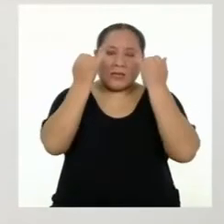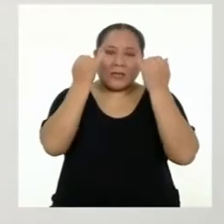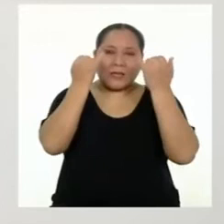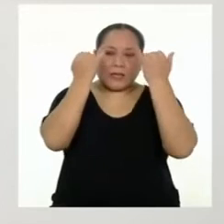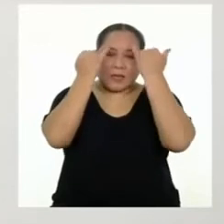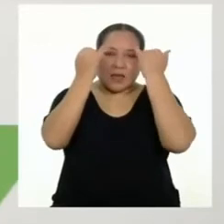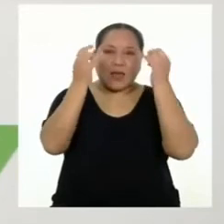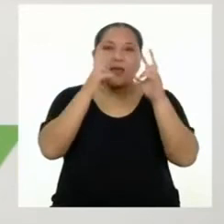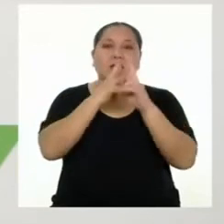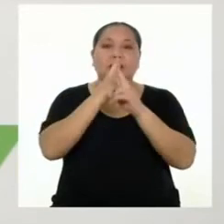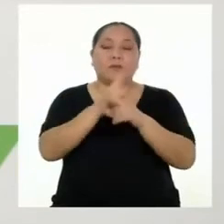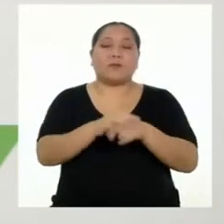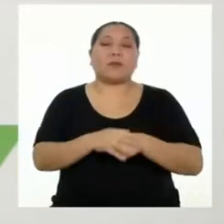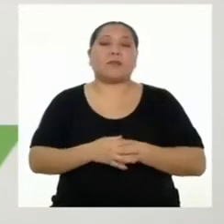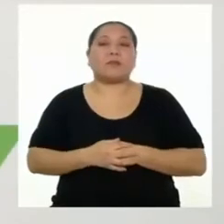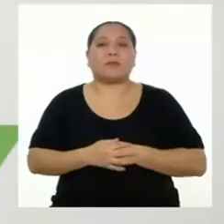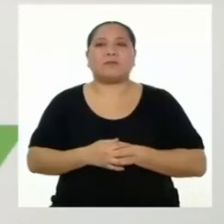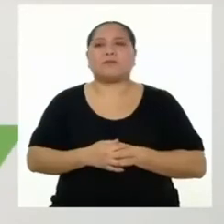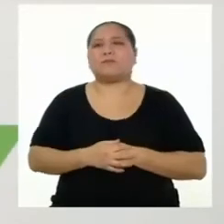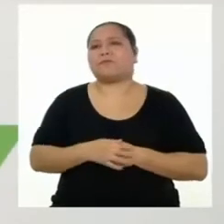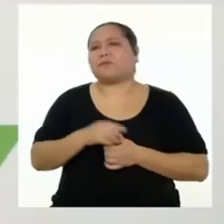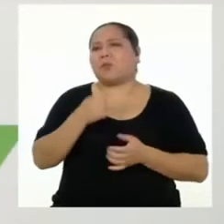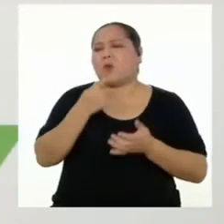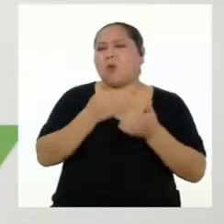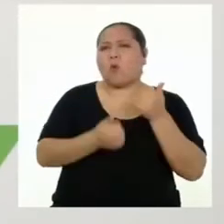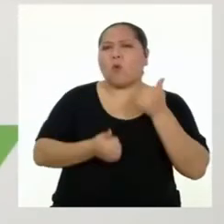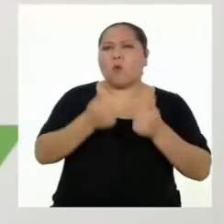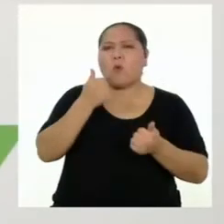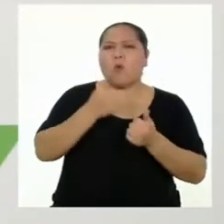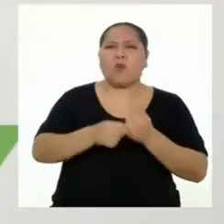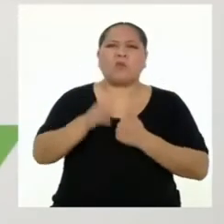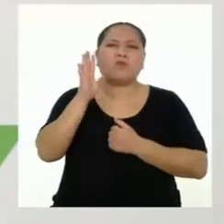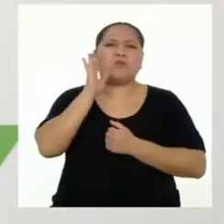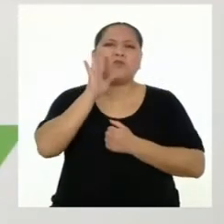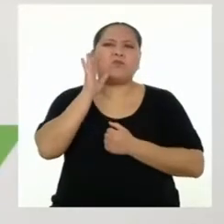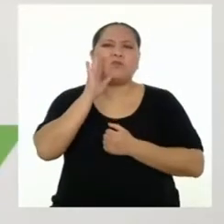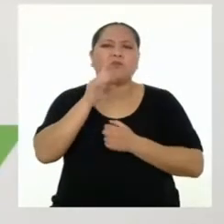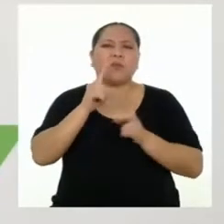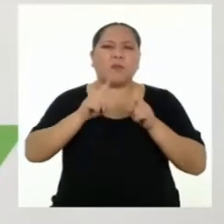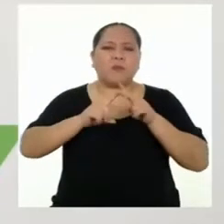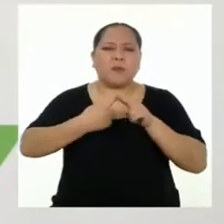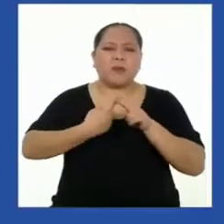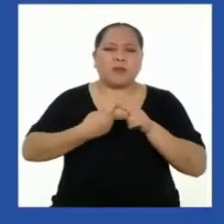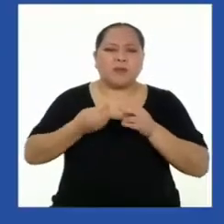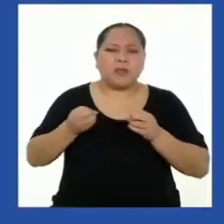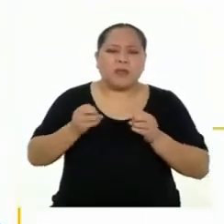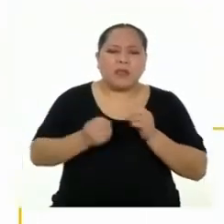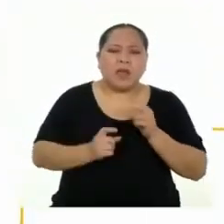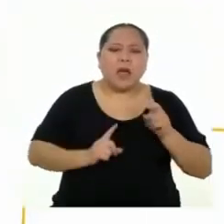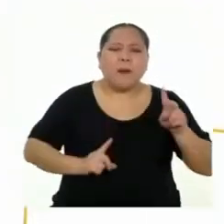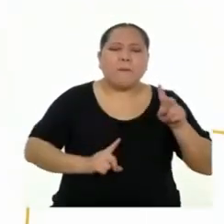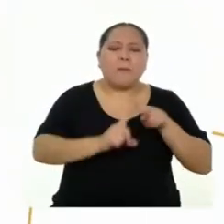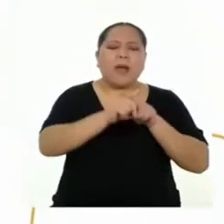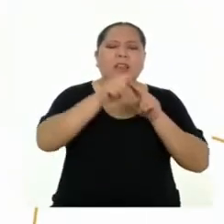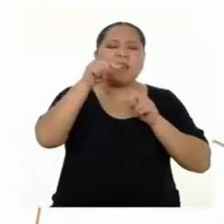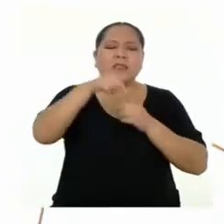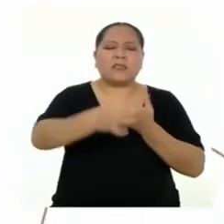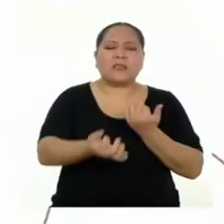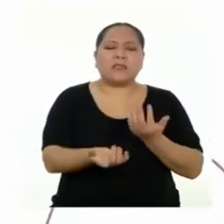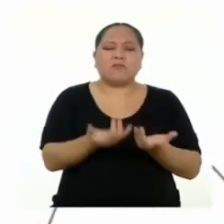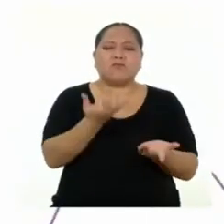Continuemos. A ver, ¿qué contaminantes se generan a partir de la quema de basura?